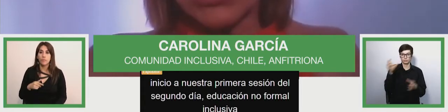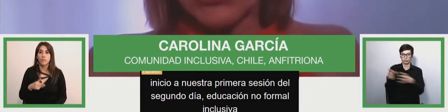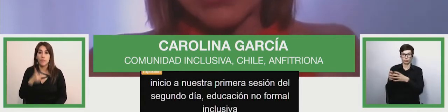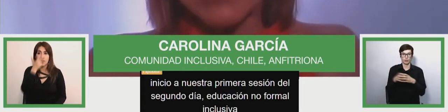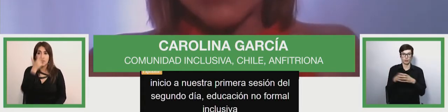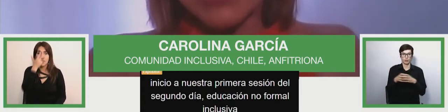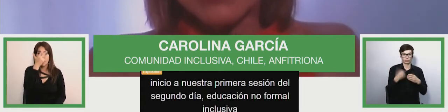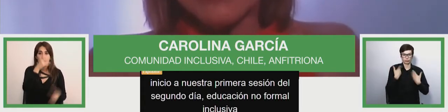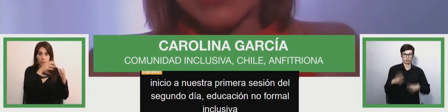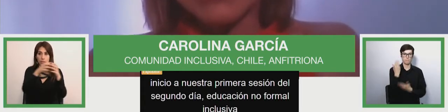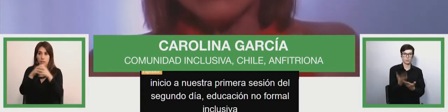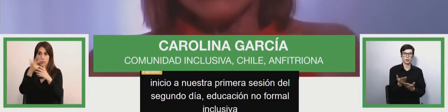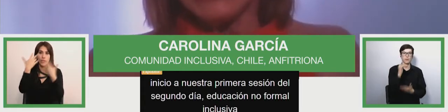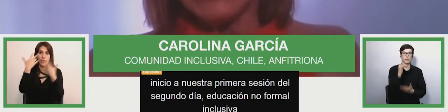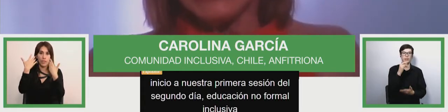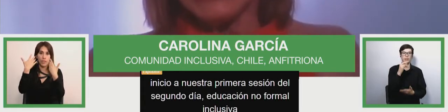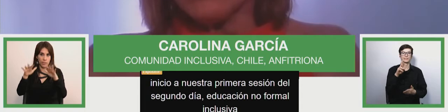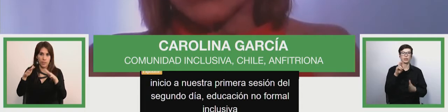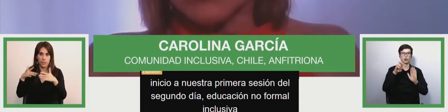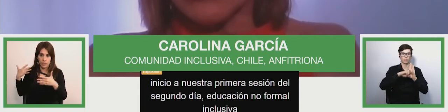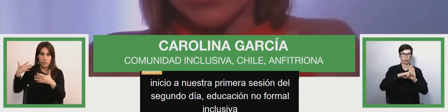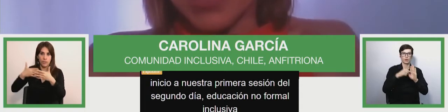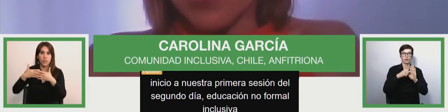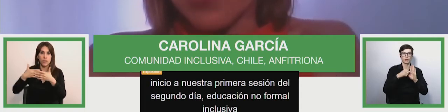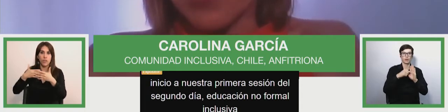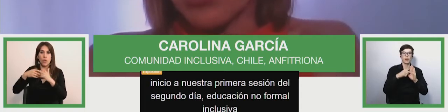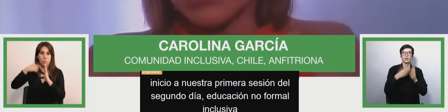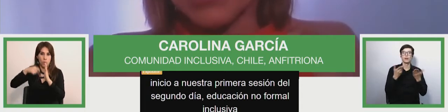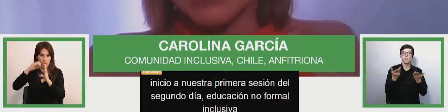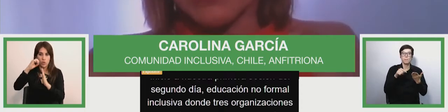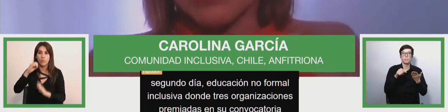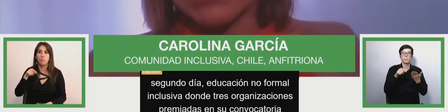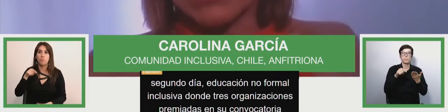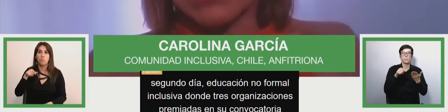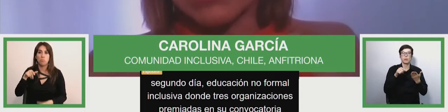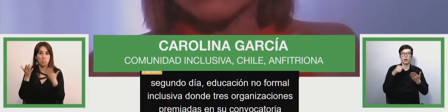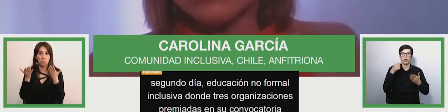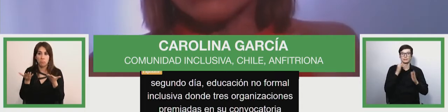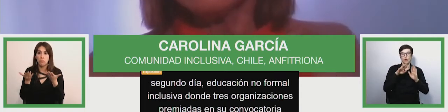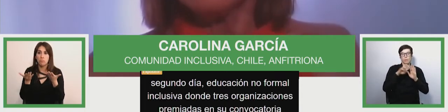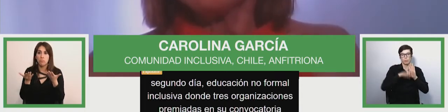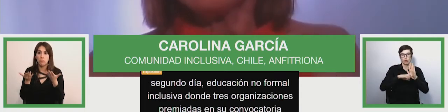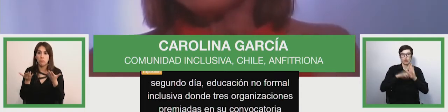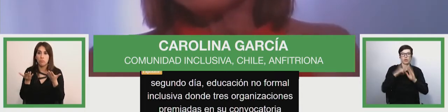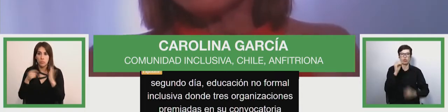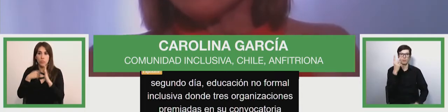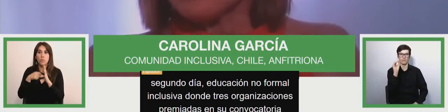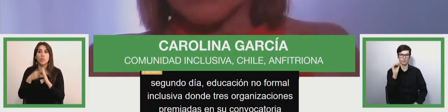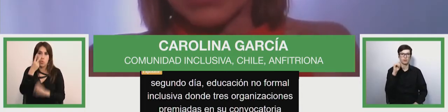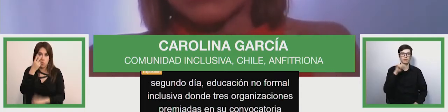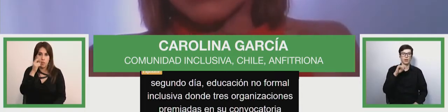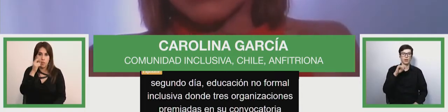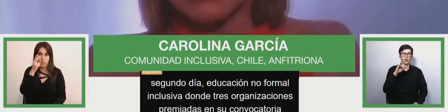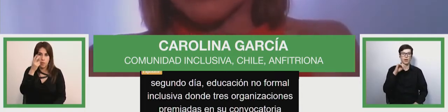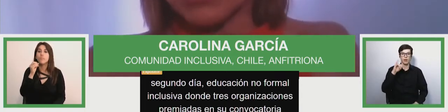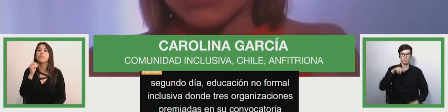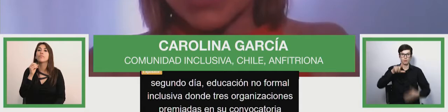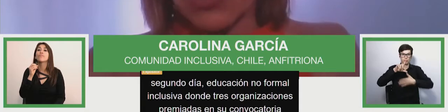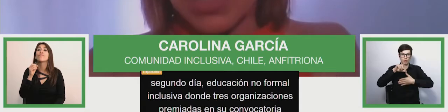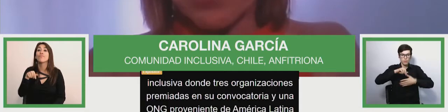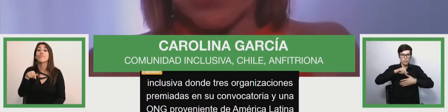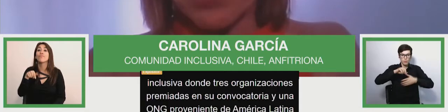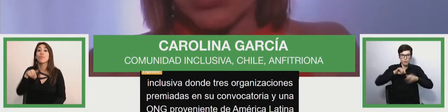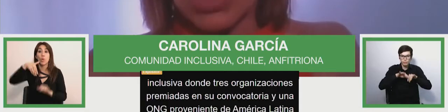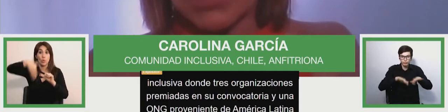convocatoria 2020 y una ONG proveniente de América Latina, presentan buenas prácticas para